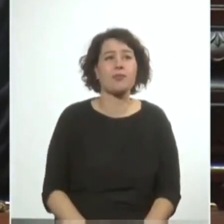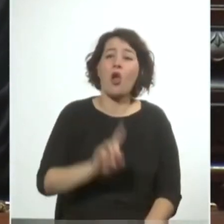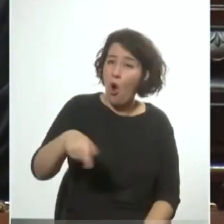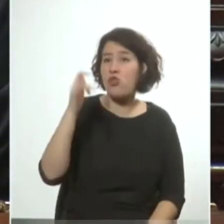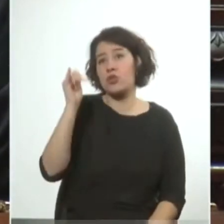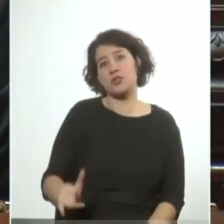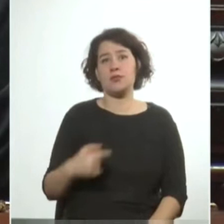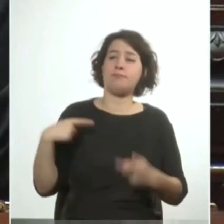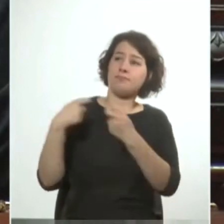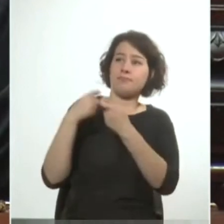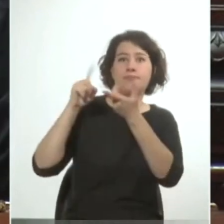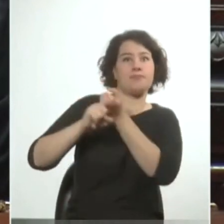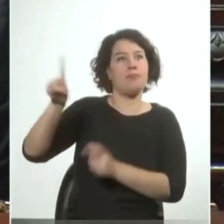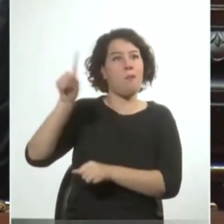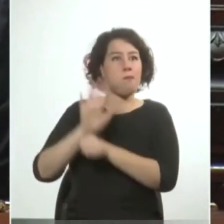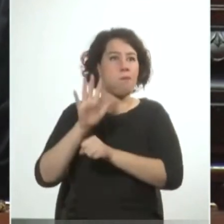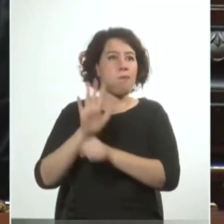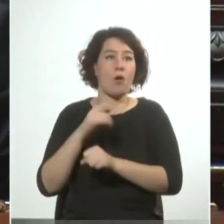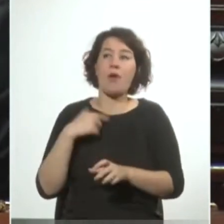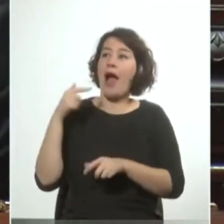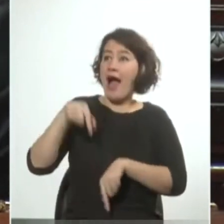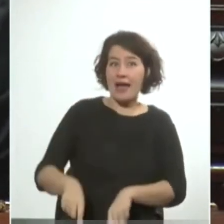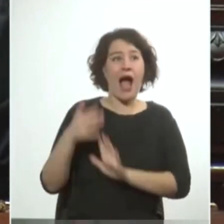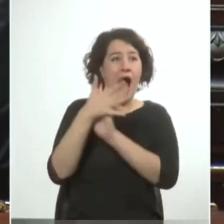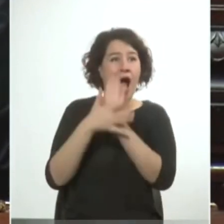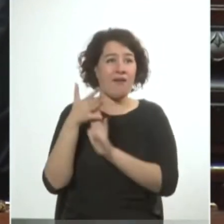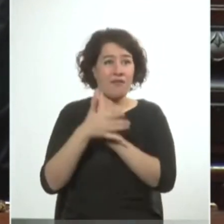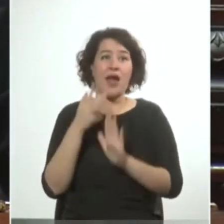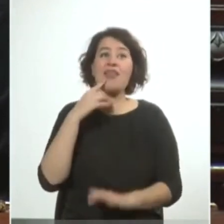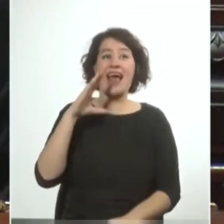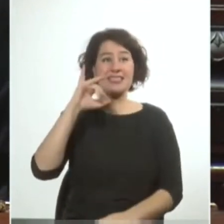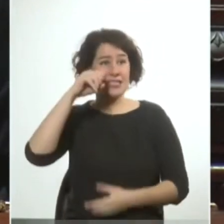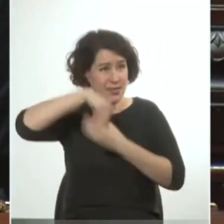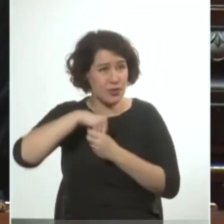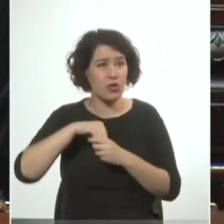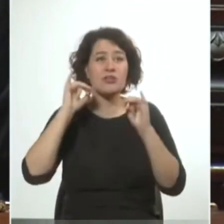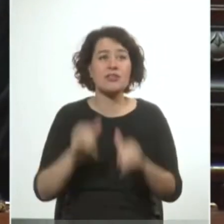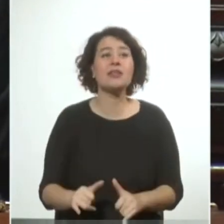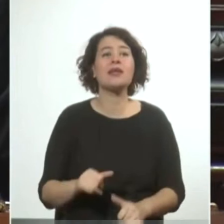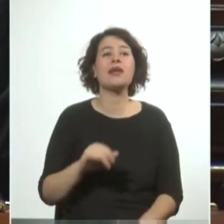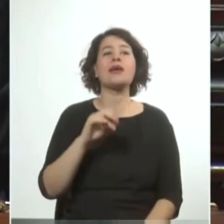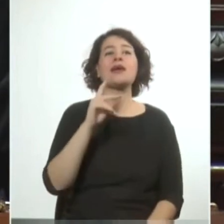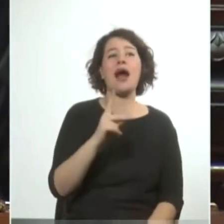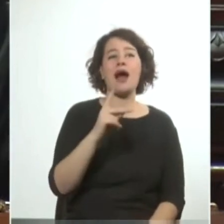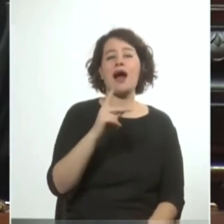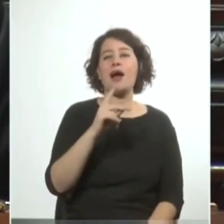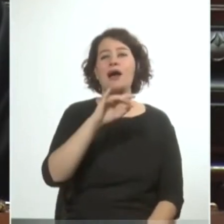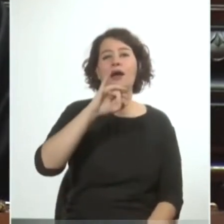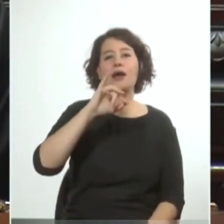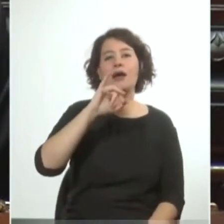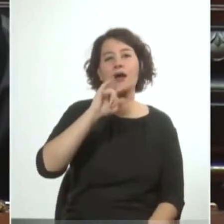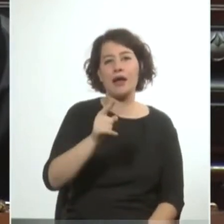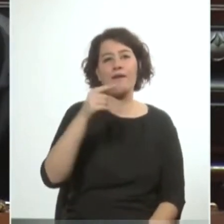sí porque no se habla acá se habló de la intervención de la CIA y la intervención de la KGB ustedes no han